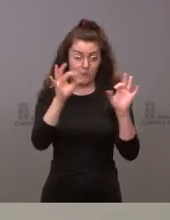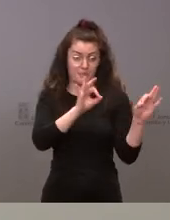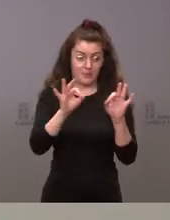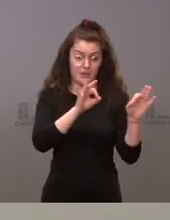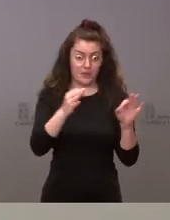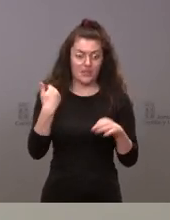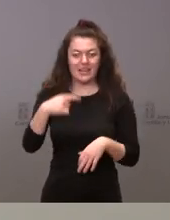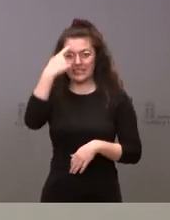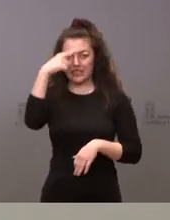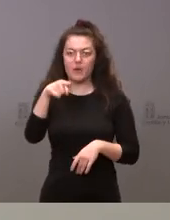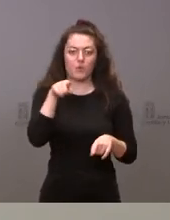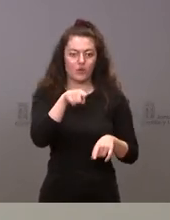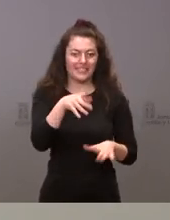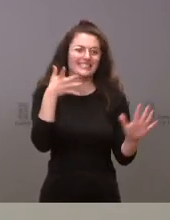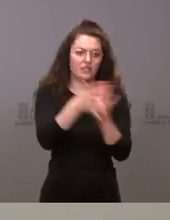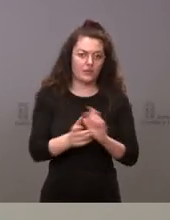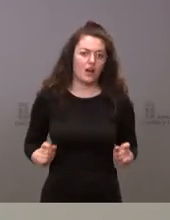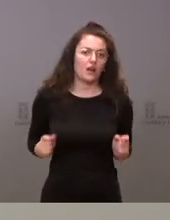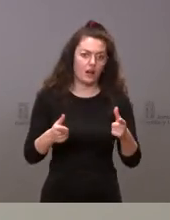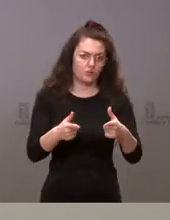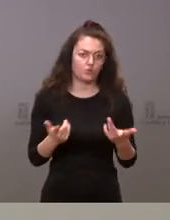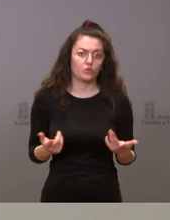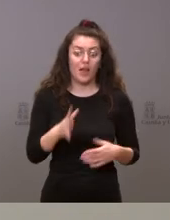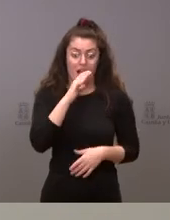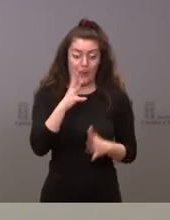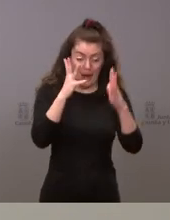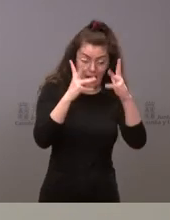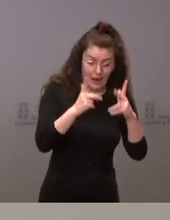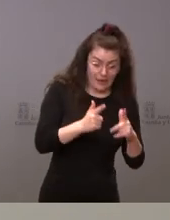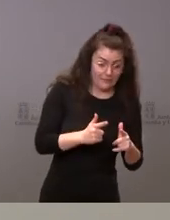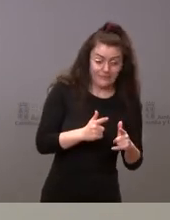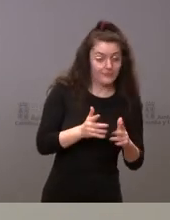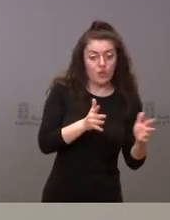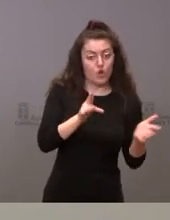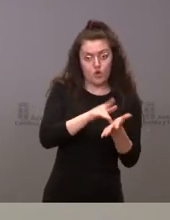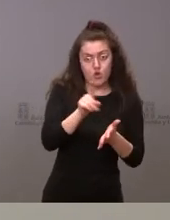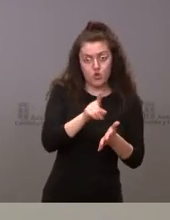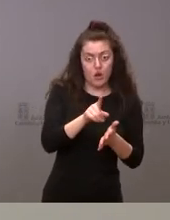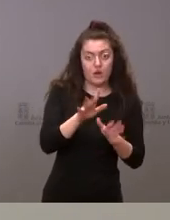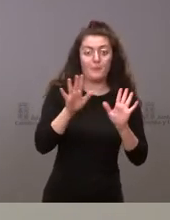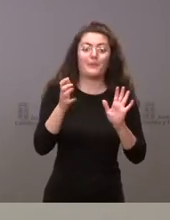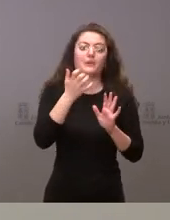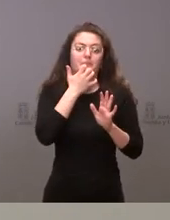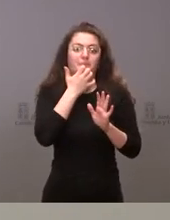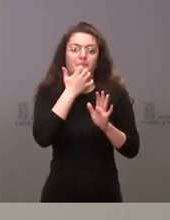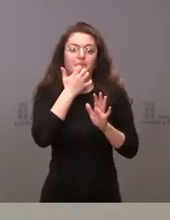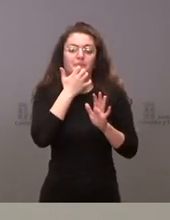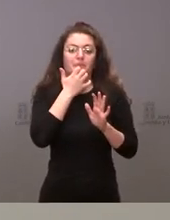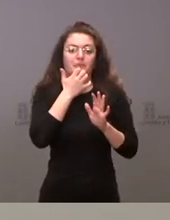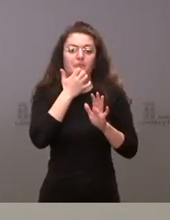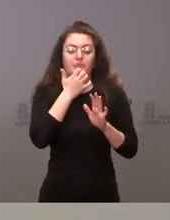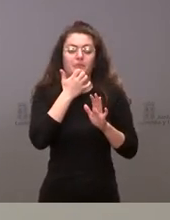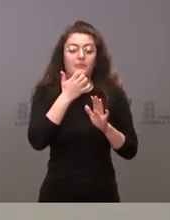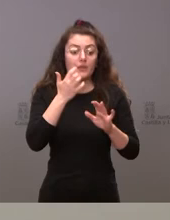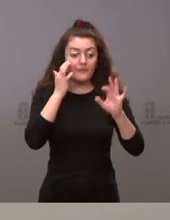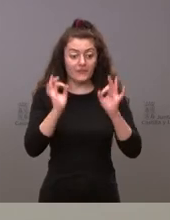que esto va a tener un coste no es el momento de cuantificarlo pero si usted me habla sobre este asunto sí que es el momento también de que